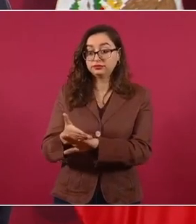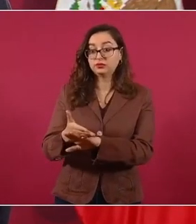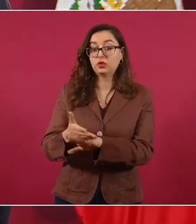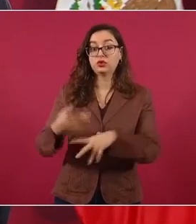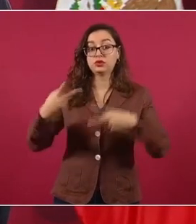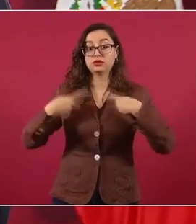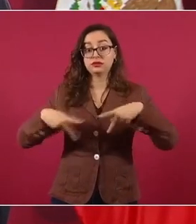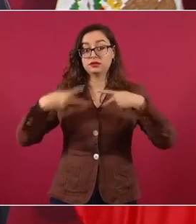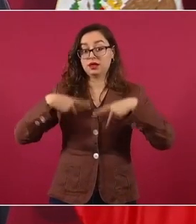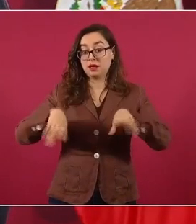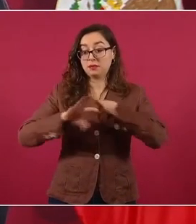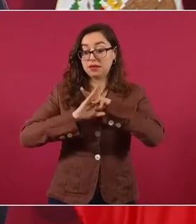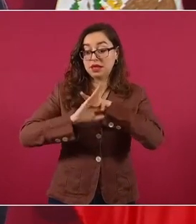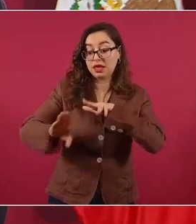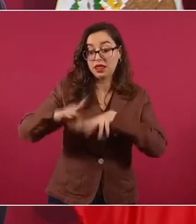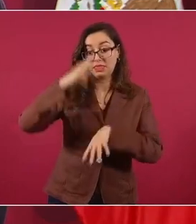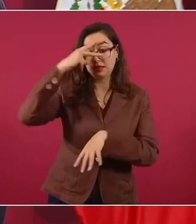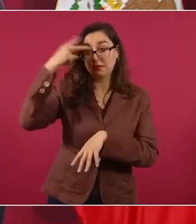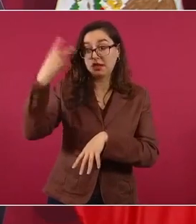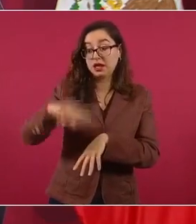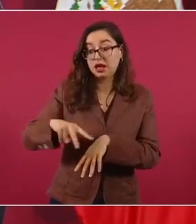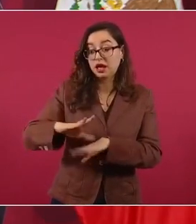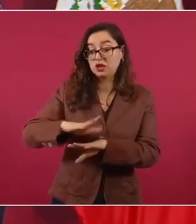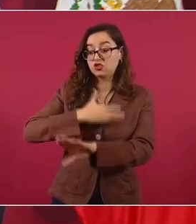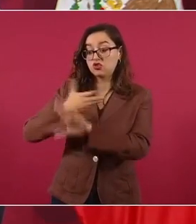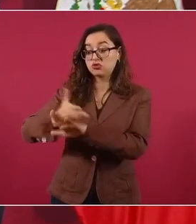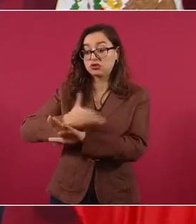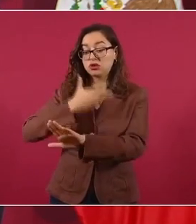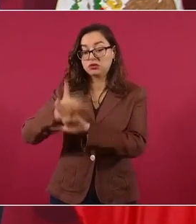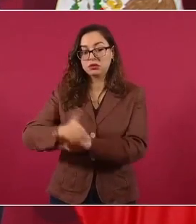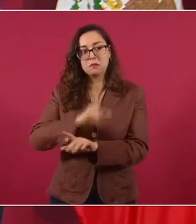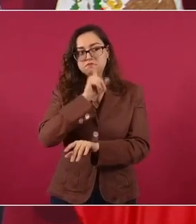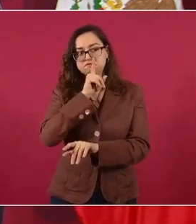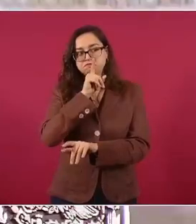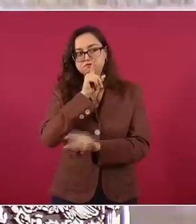ha habido respeto.